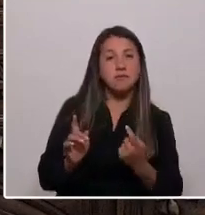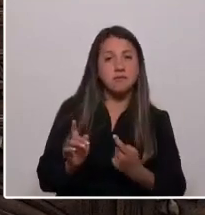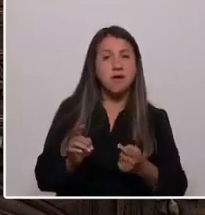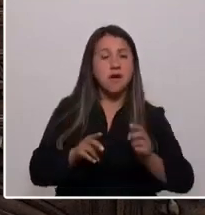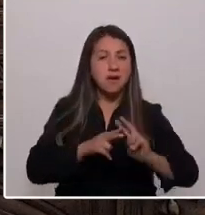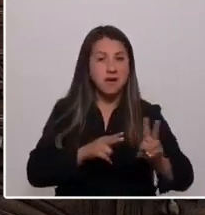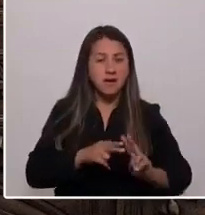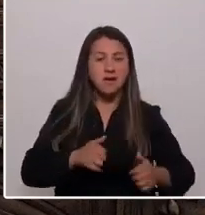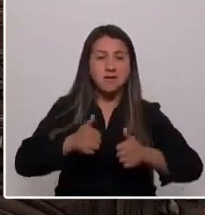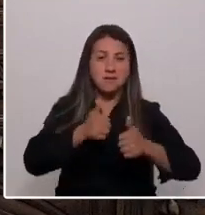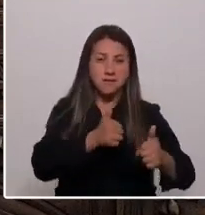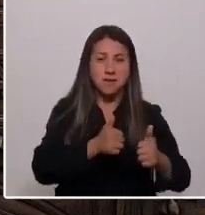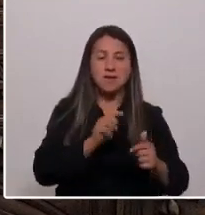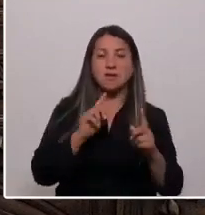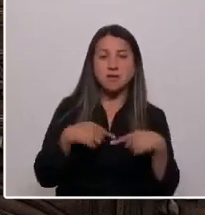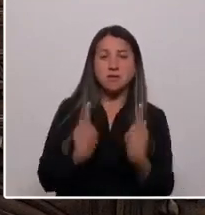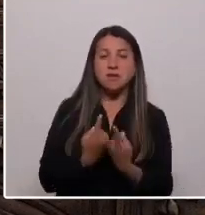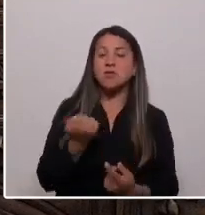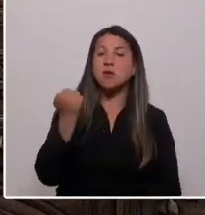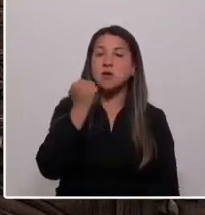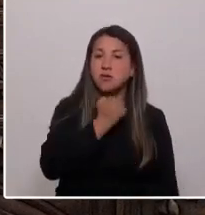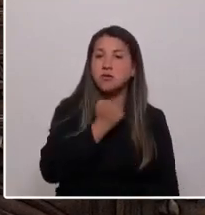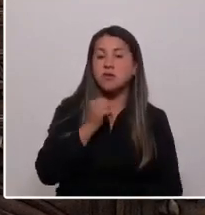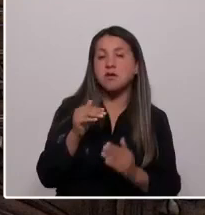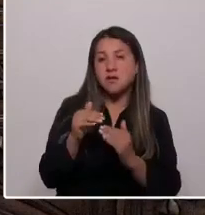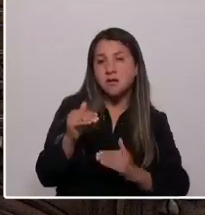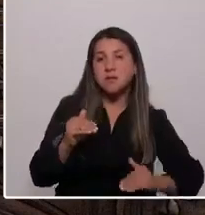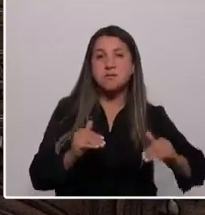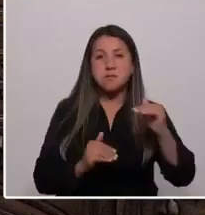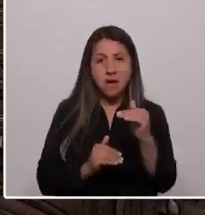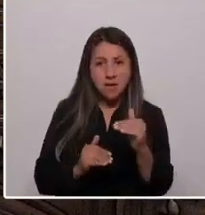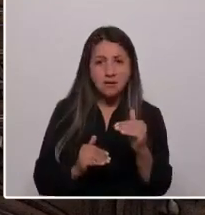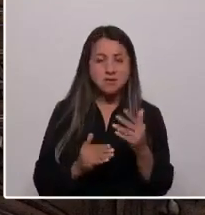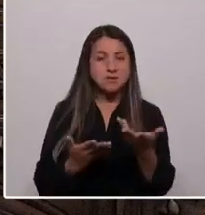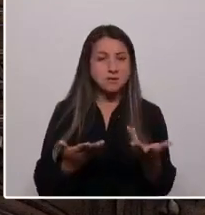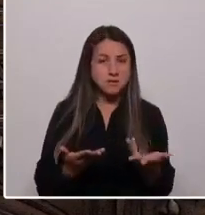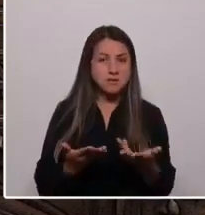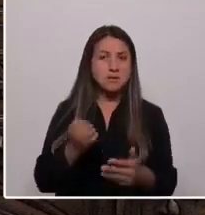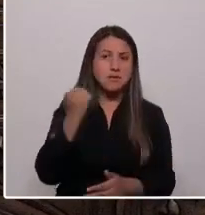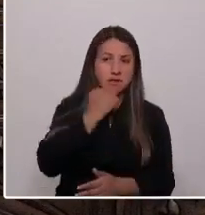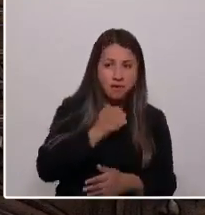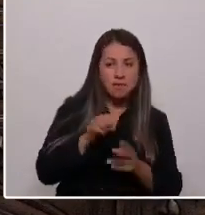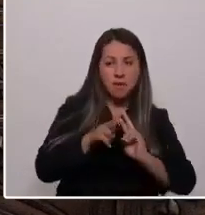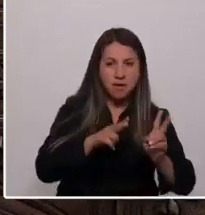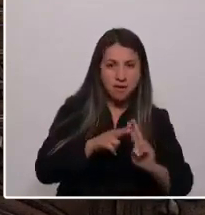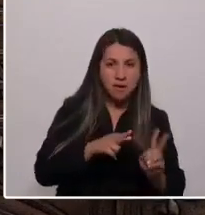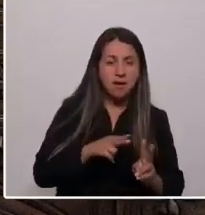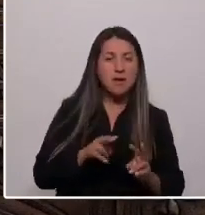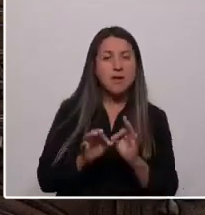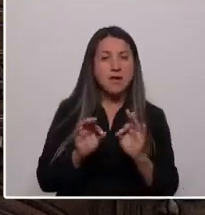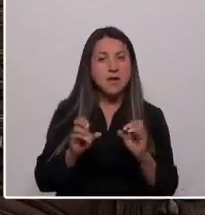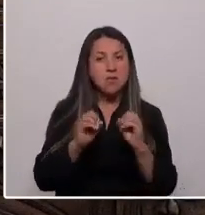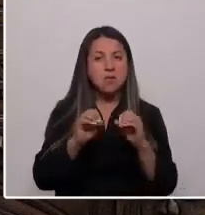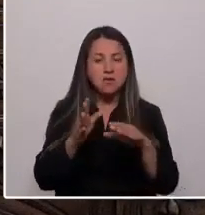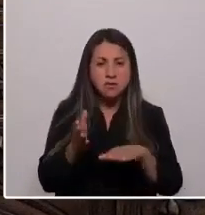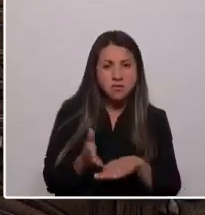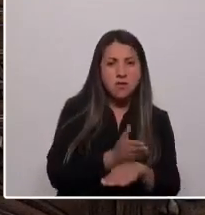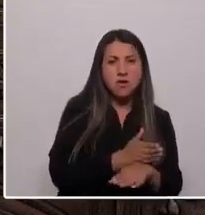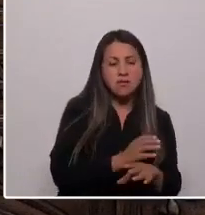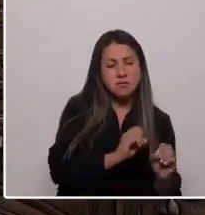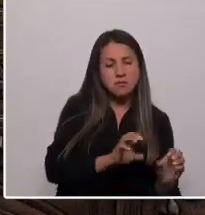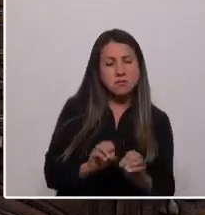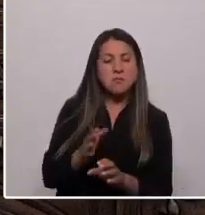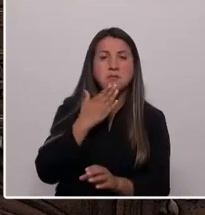errores, la superación de nuestras falencias, la innovación permanente, la educación temprana, la mejor calidad de servicios